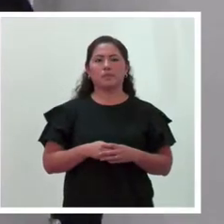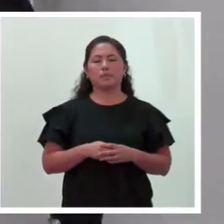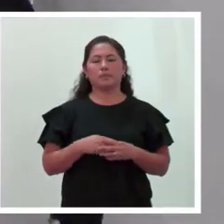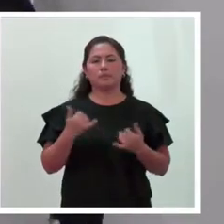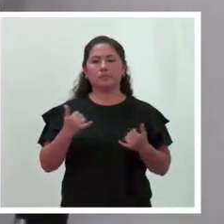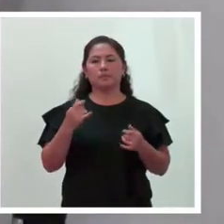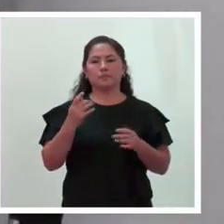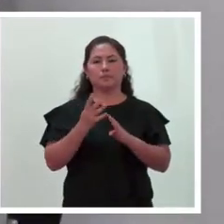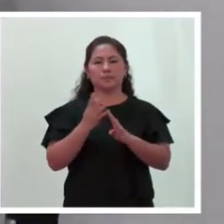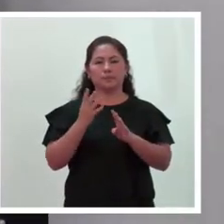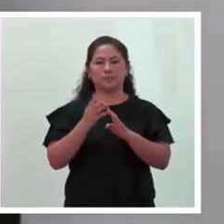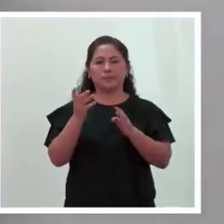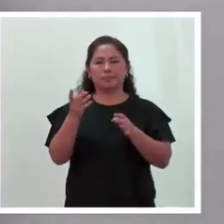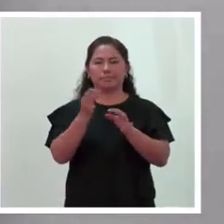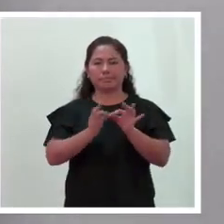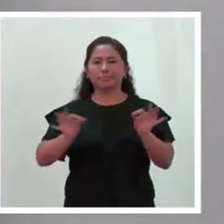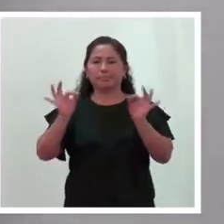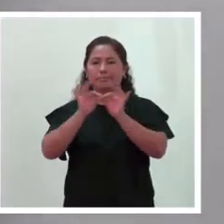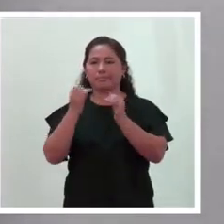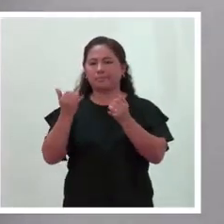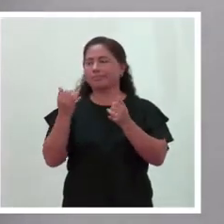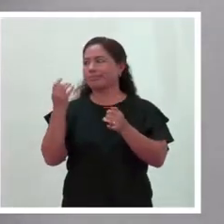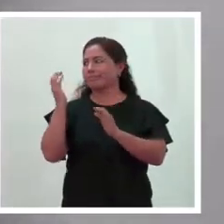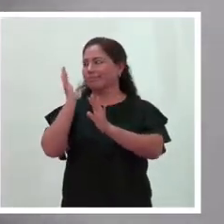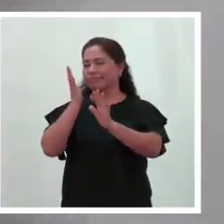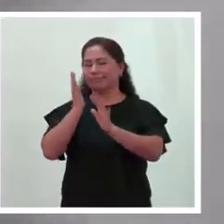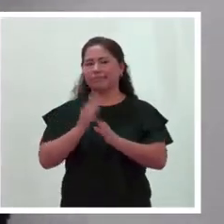exposiciones de este importantísimo seminario.